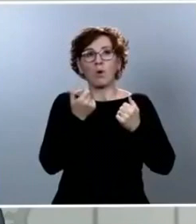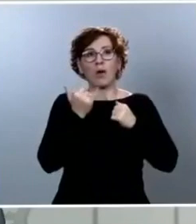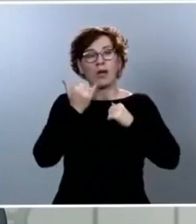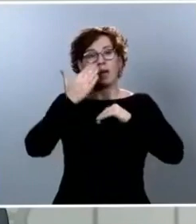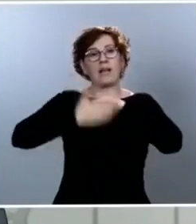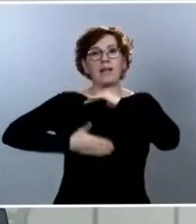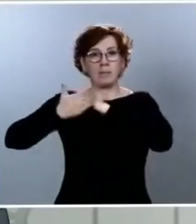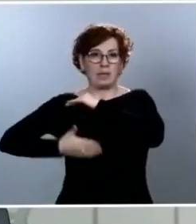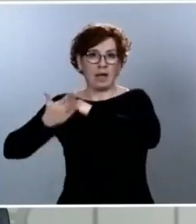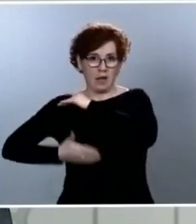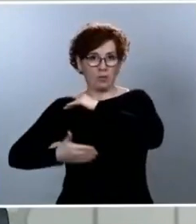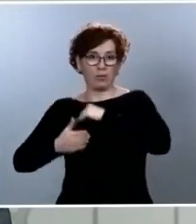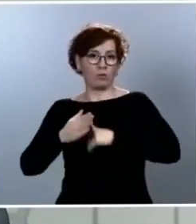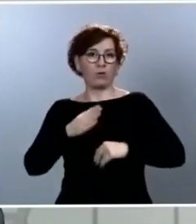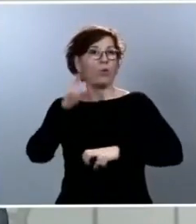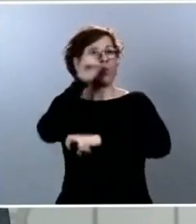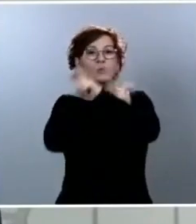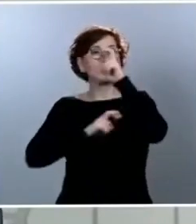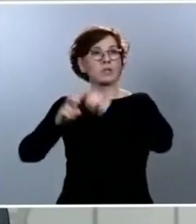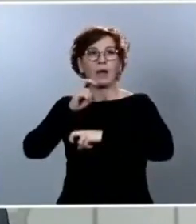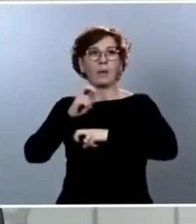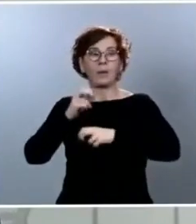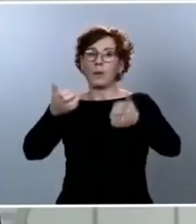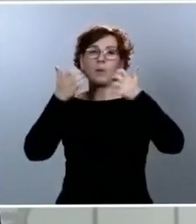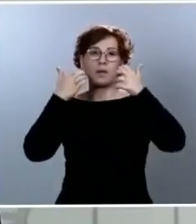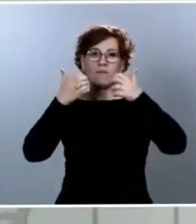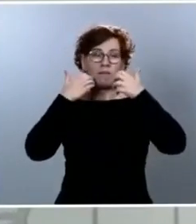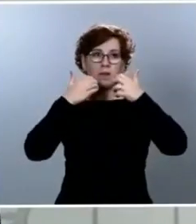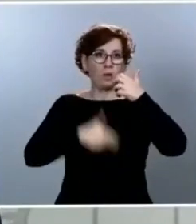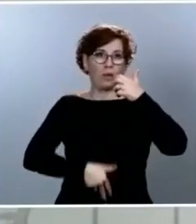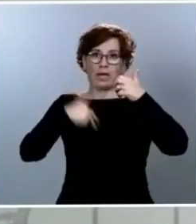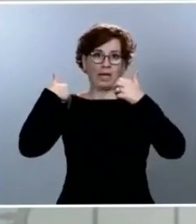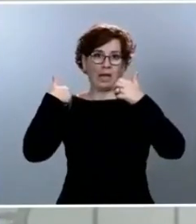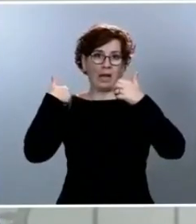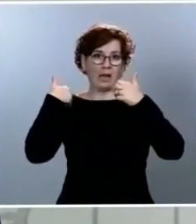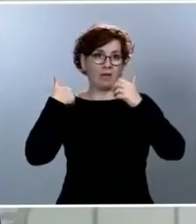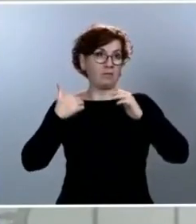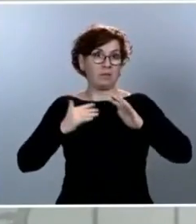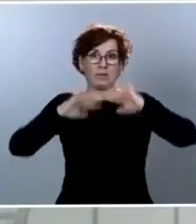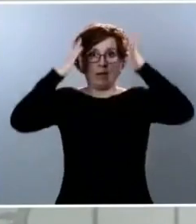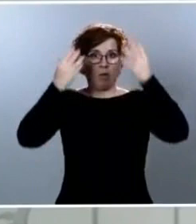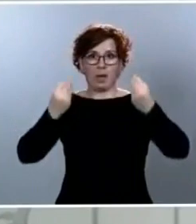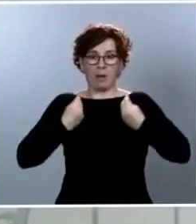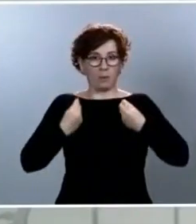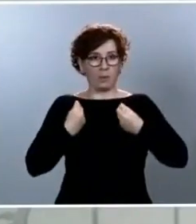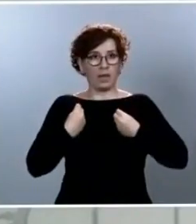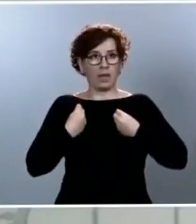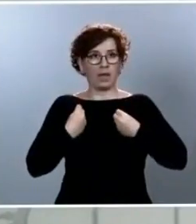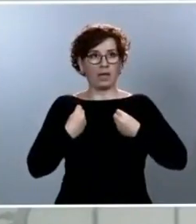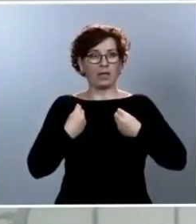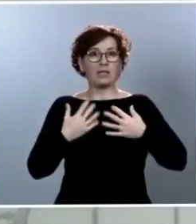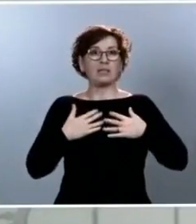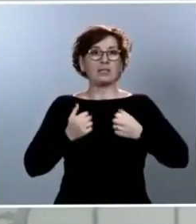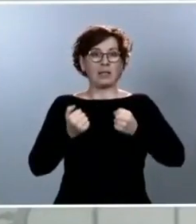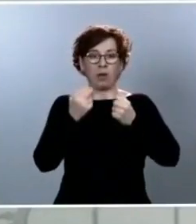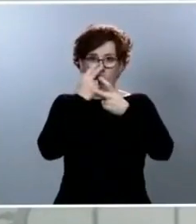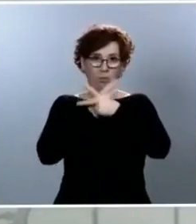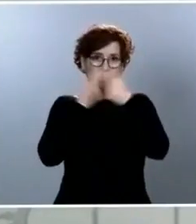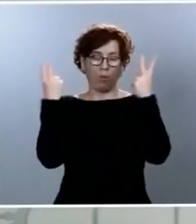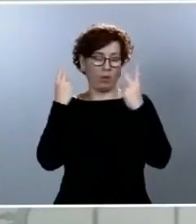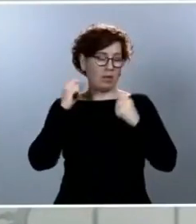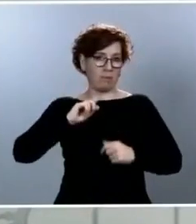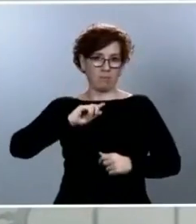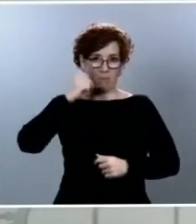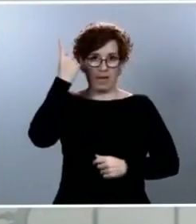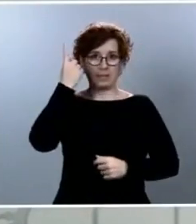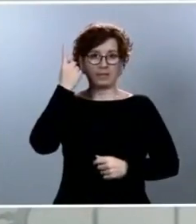el de salvar vidas y anteponer la salud pública del conjunto de los ciudadanos y ciudadanas. En este sentido,